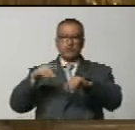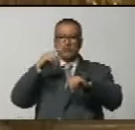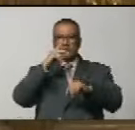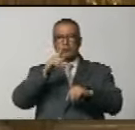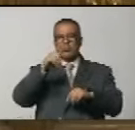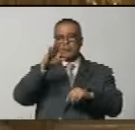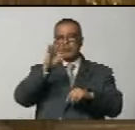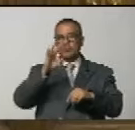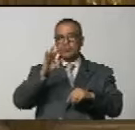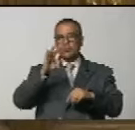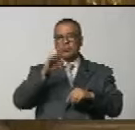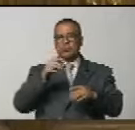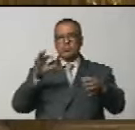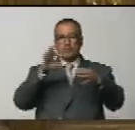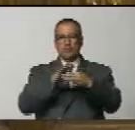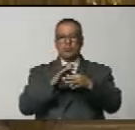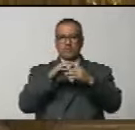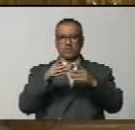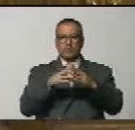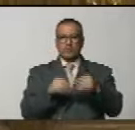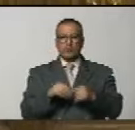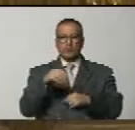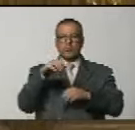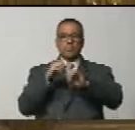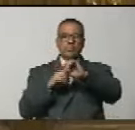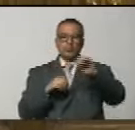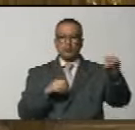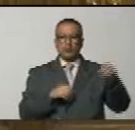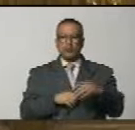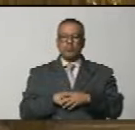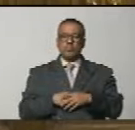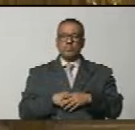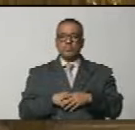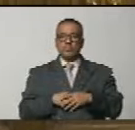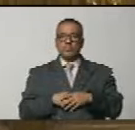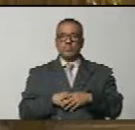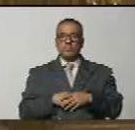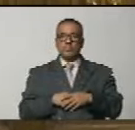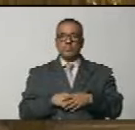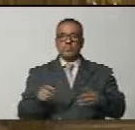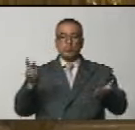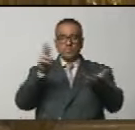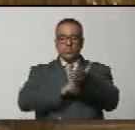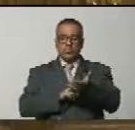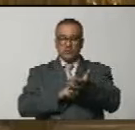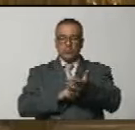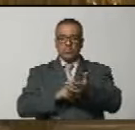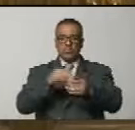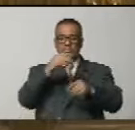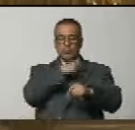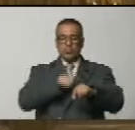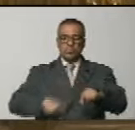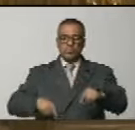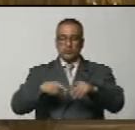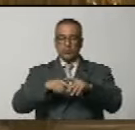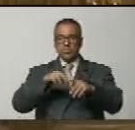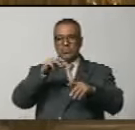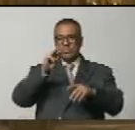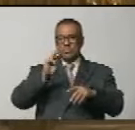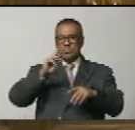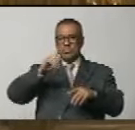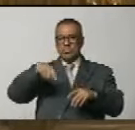fascismo de sus aliados de occidente. Que la reelección del presidente Vladimir Putin